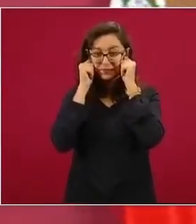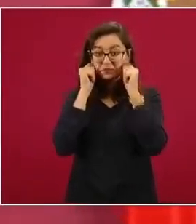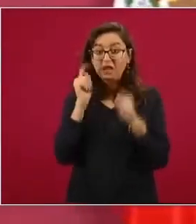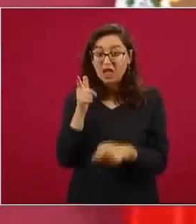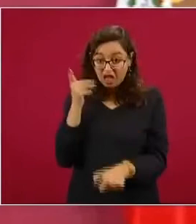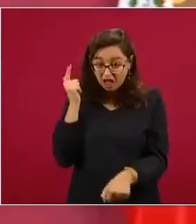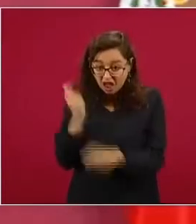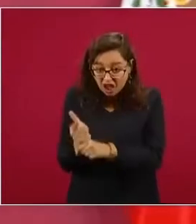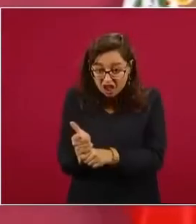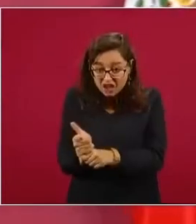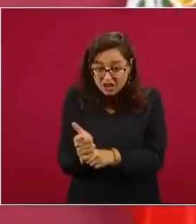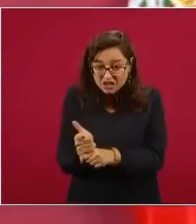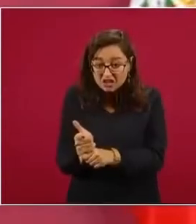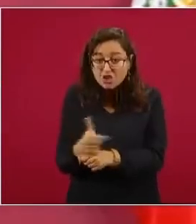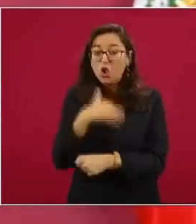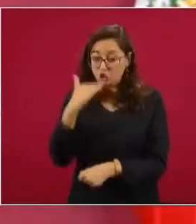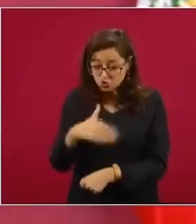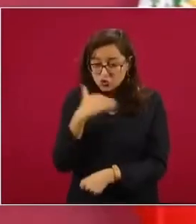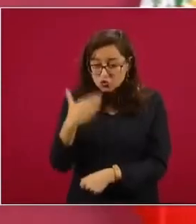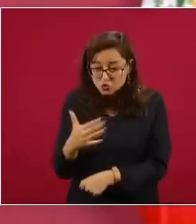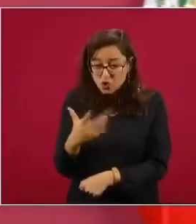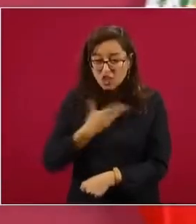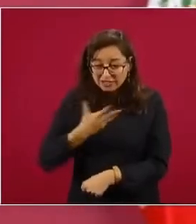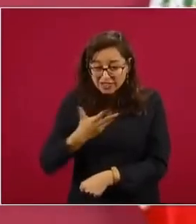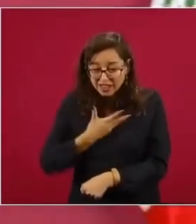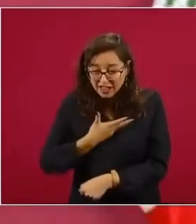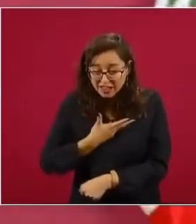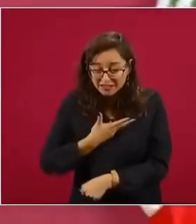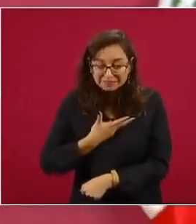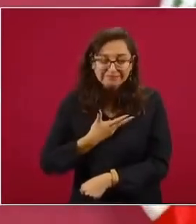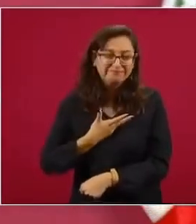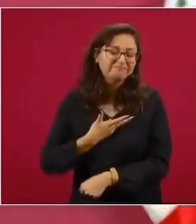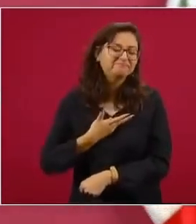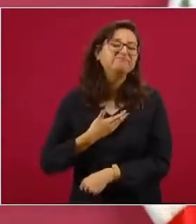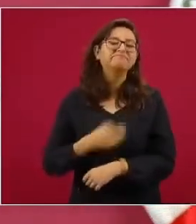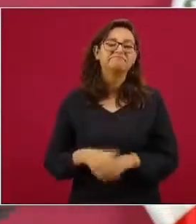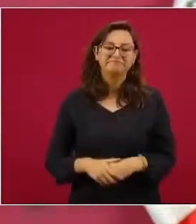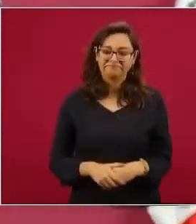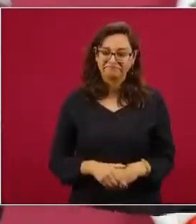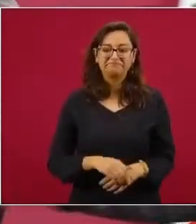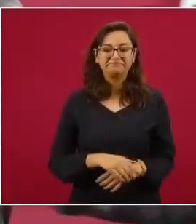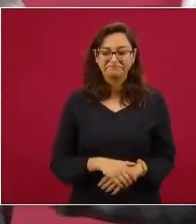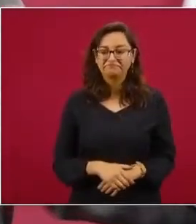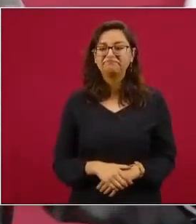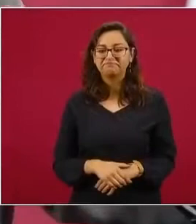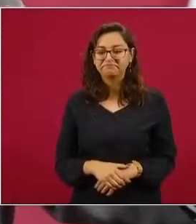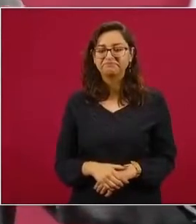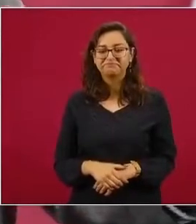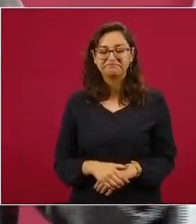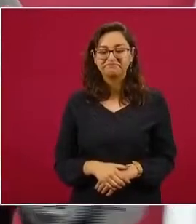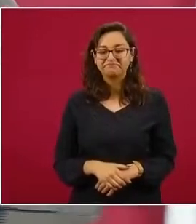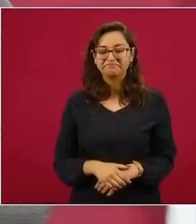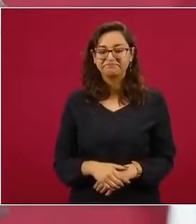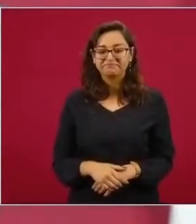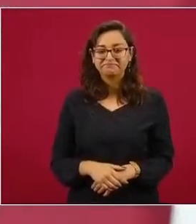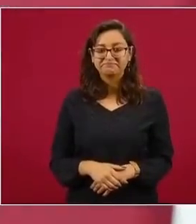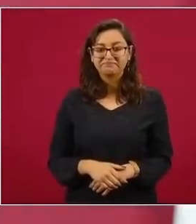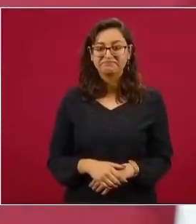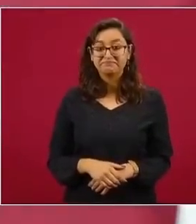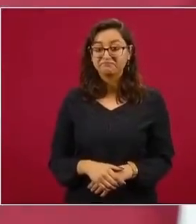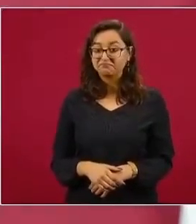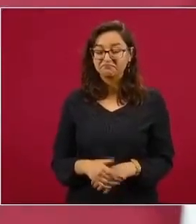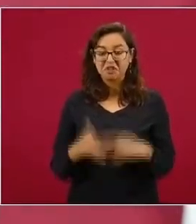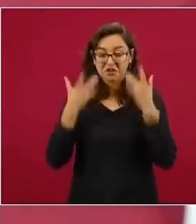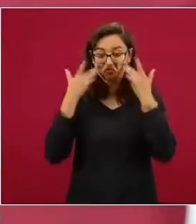un caso de corrupción y no sólo tiene que